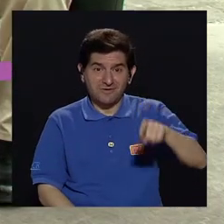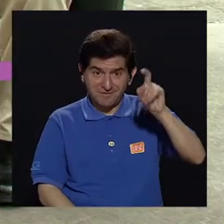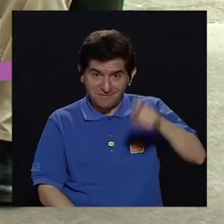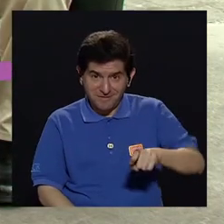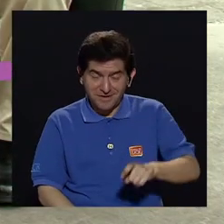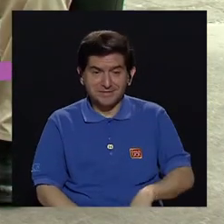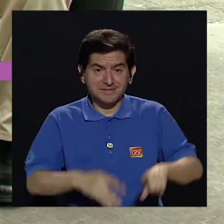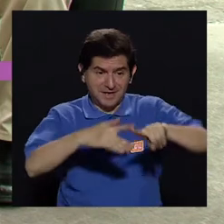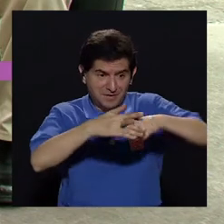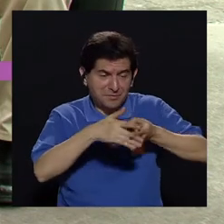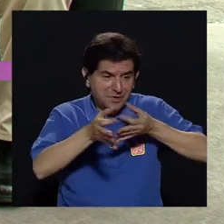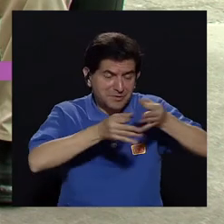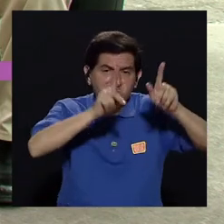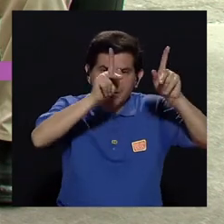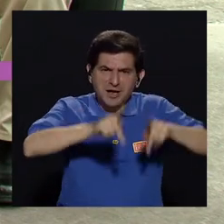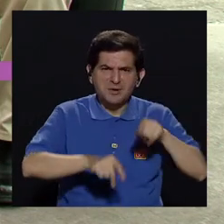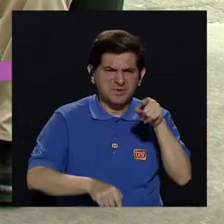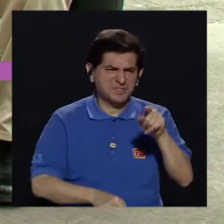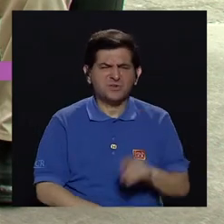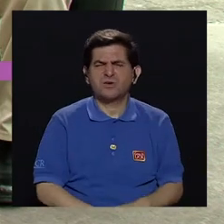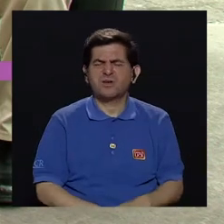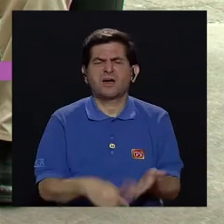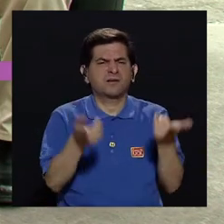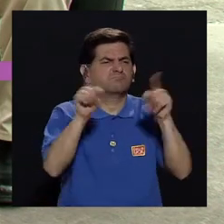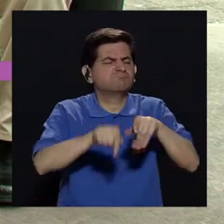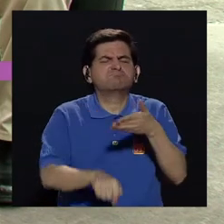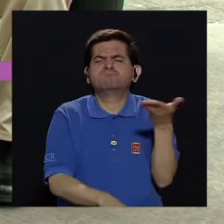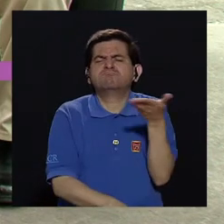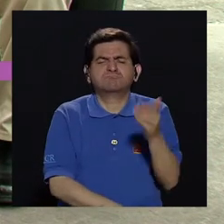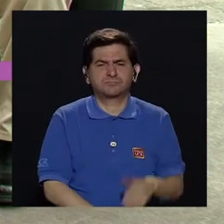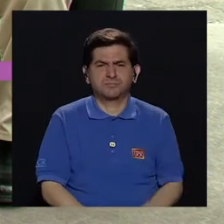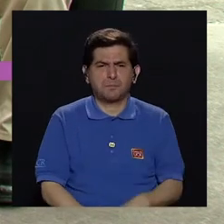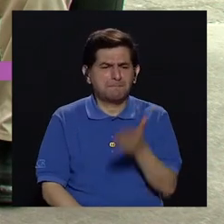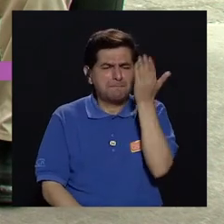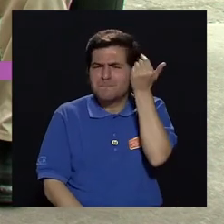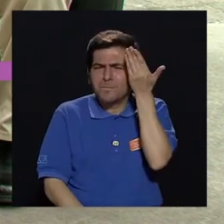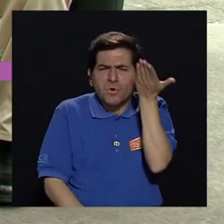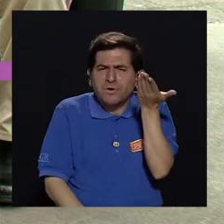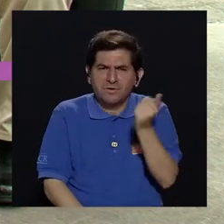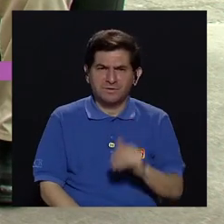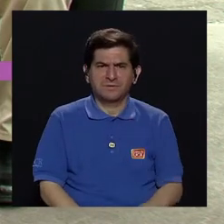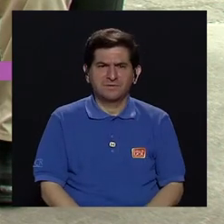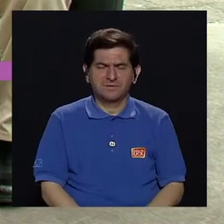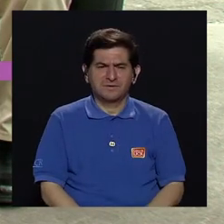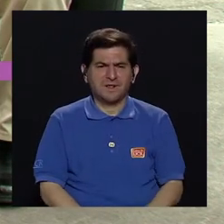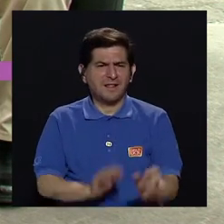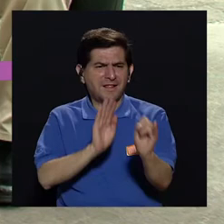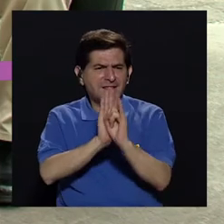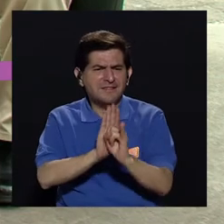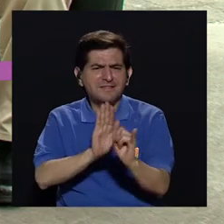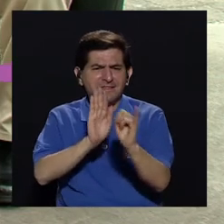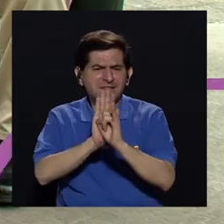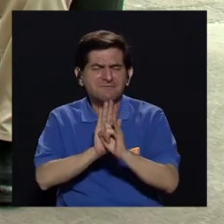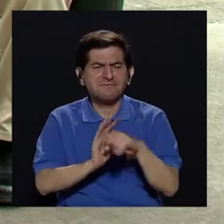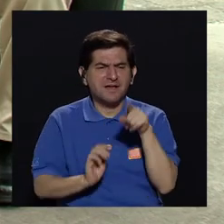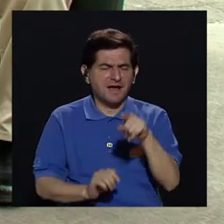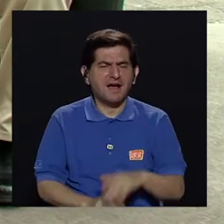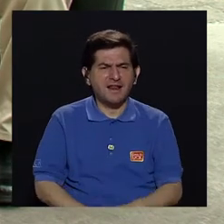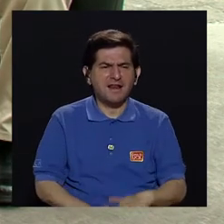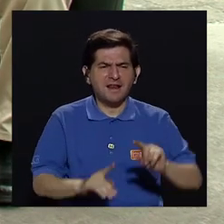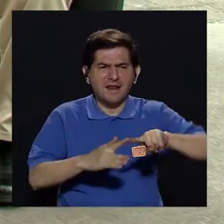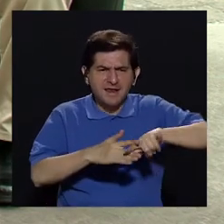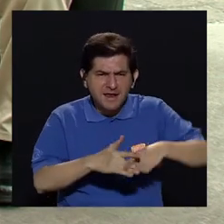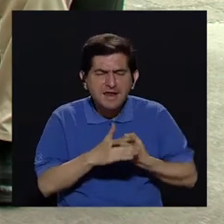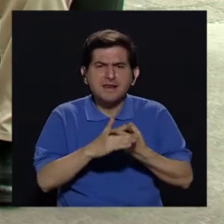empezar por explicarle al paciente qué es lo que le está pasando, por qué le sucede, que él identifique quizás esos